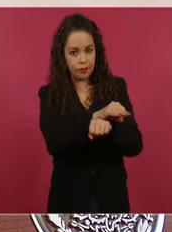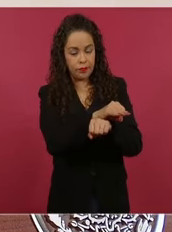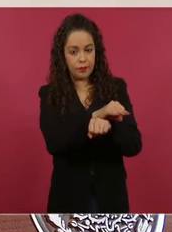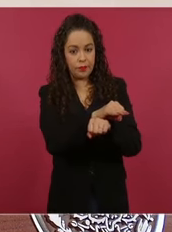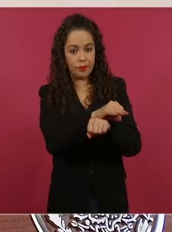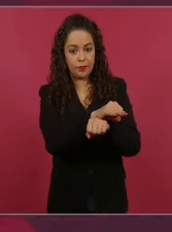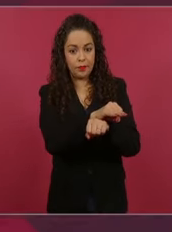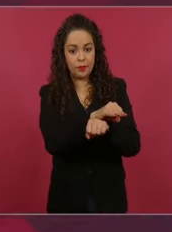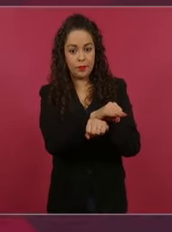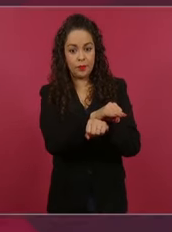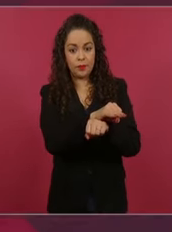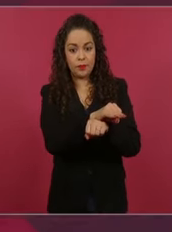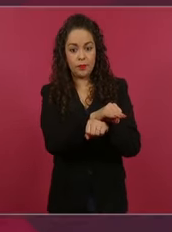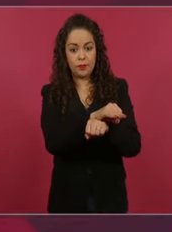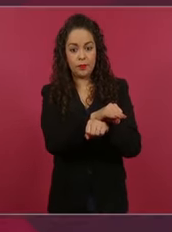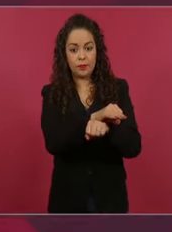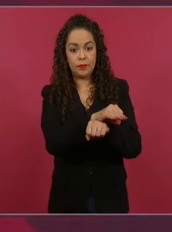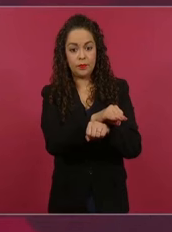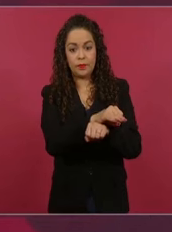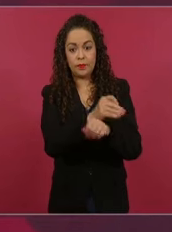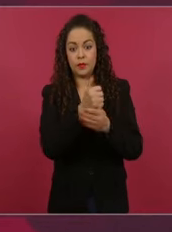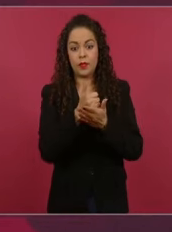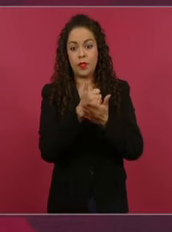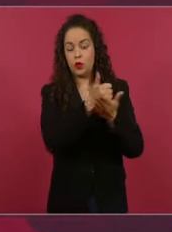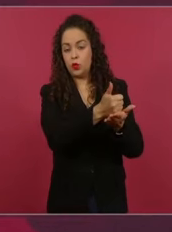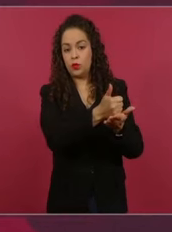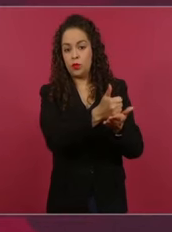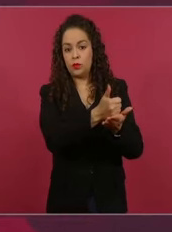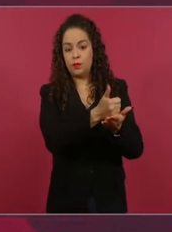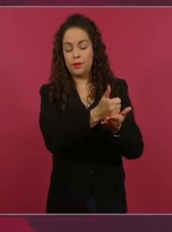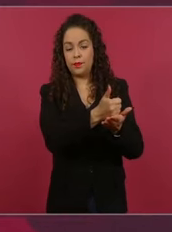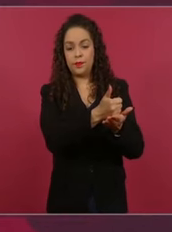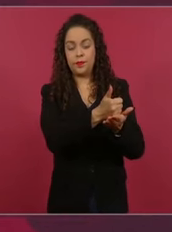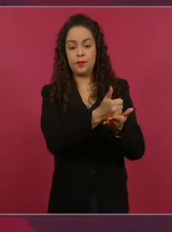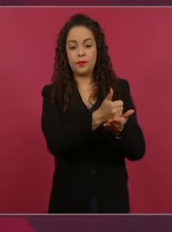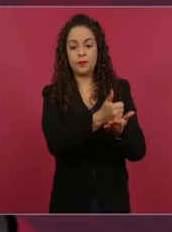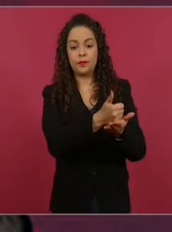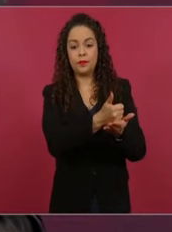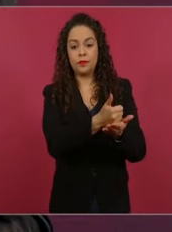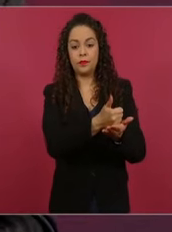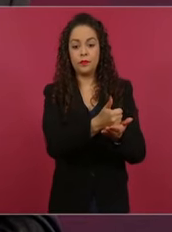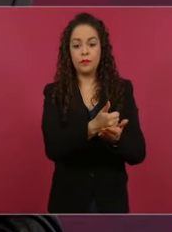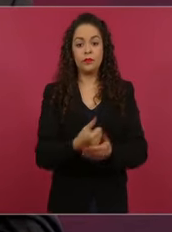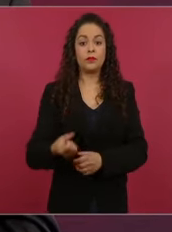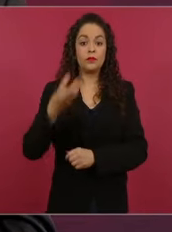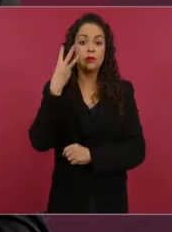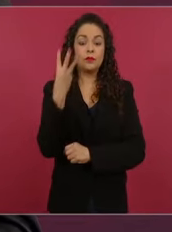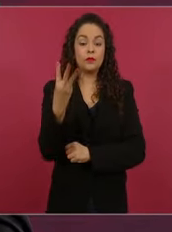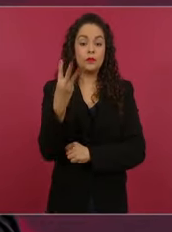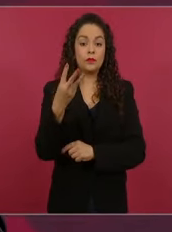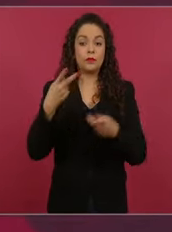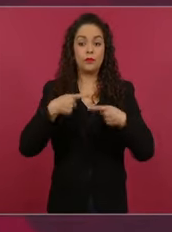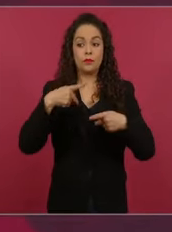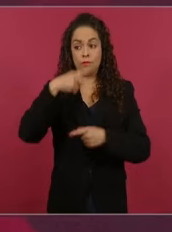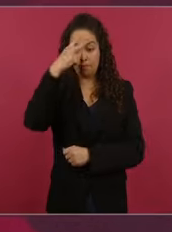Hay reportes de tres mexicanos desaparecidos,